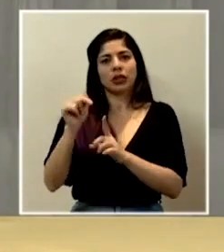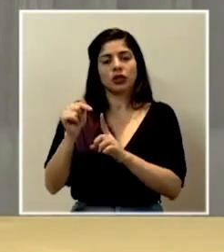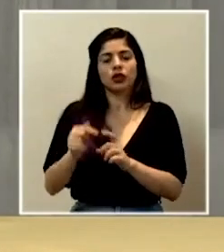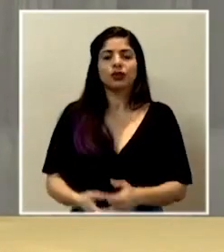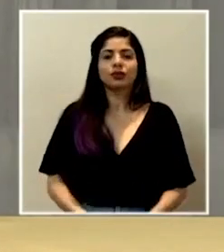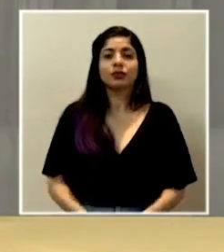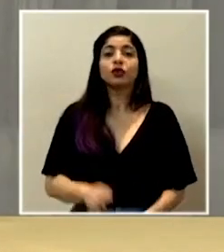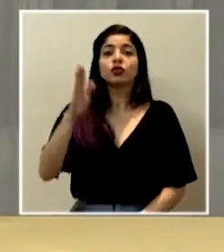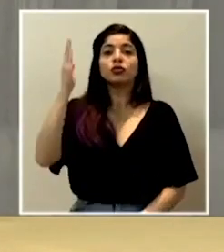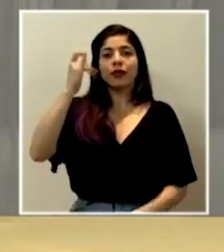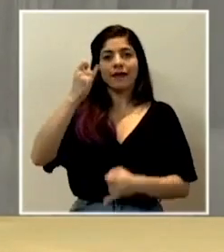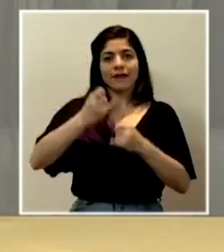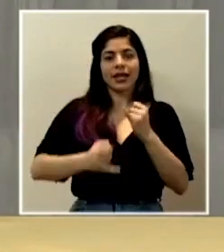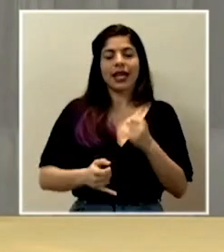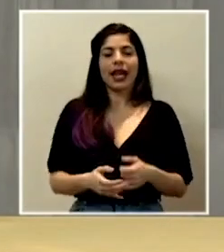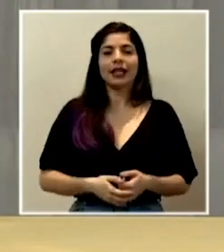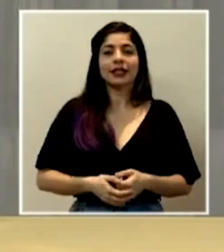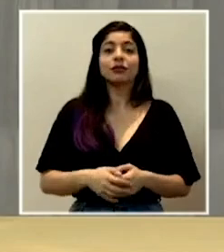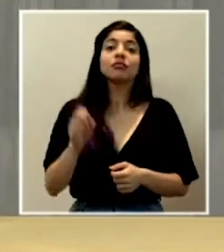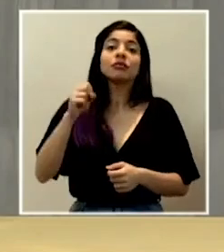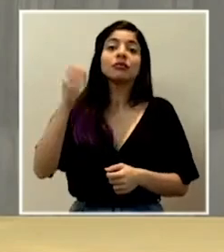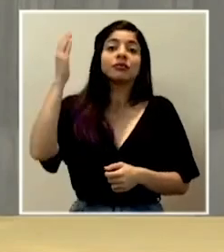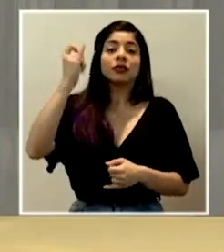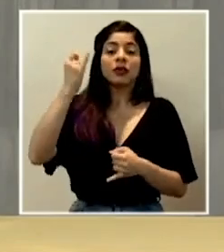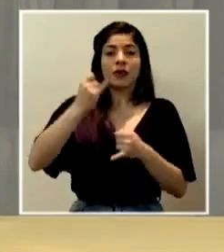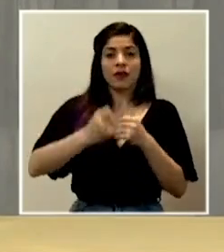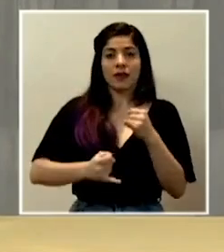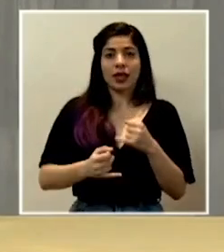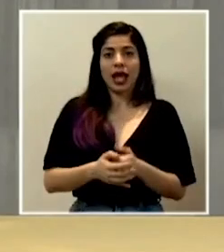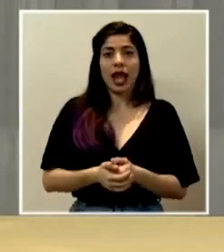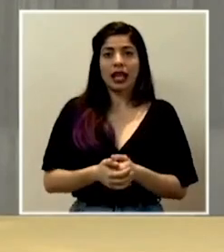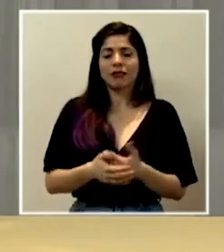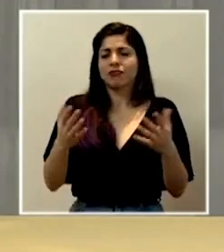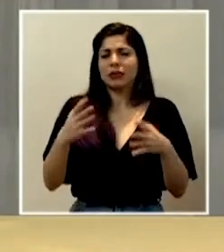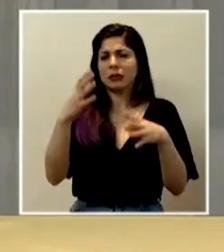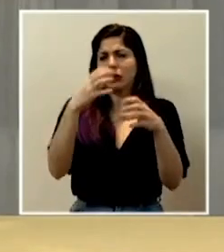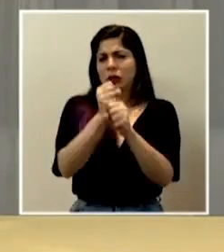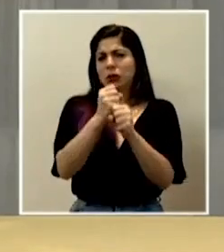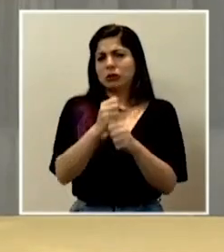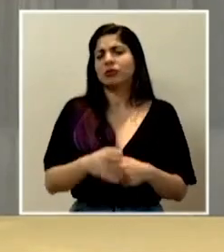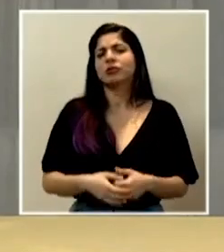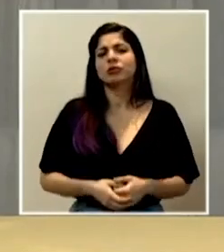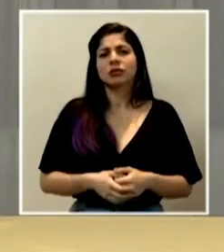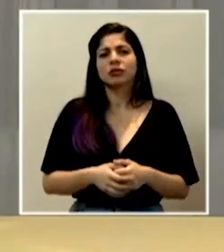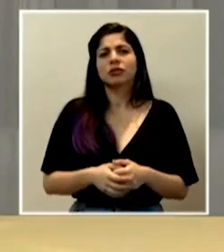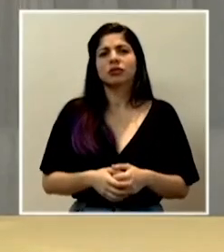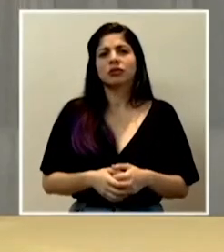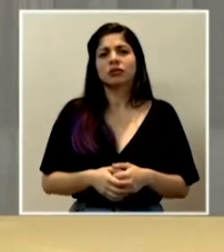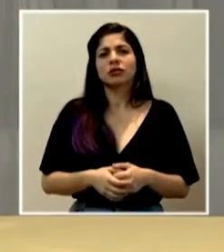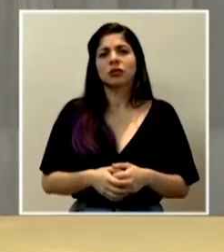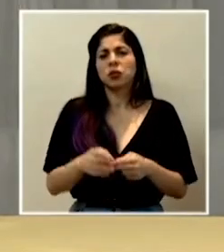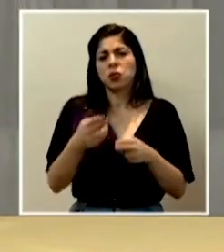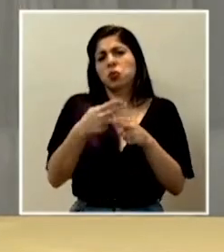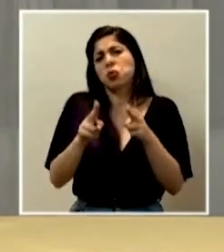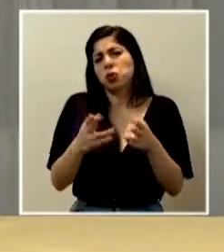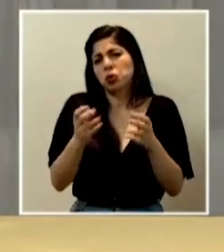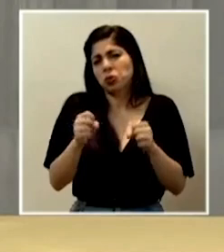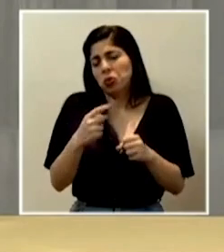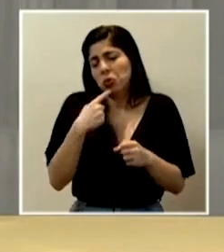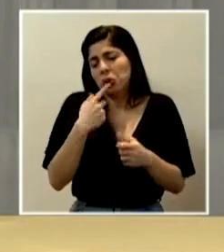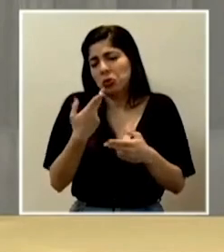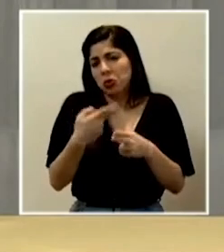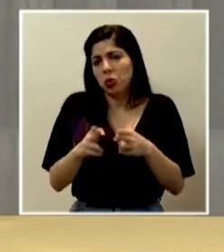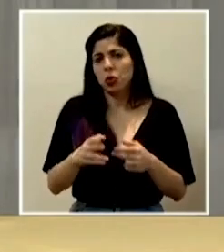¿Su mensaje final? Sí, el mensaje final es así muy concreto, muy pequeño, si se puede decir.